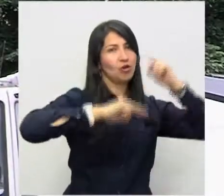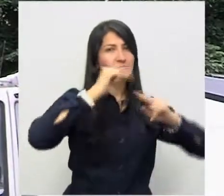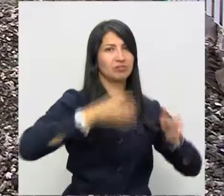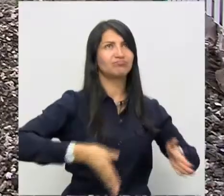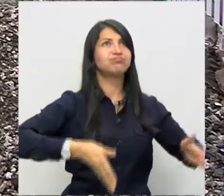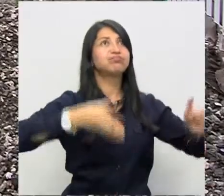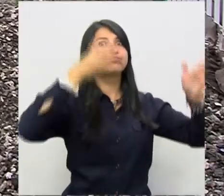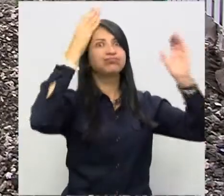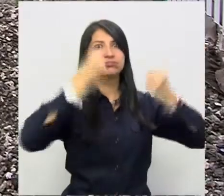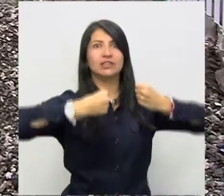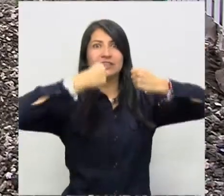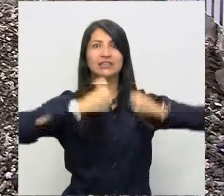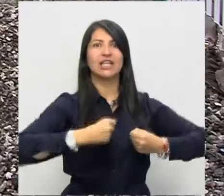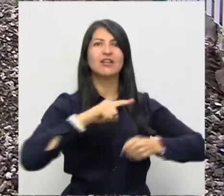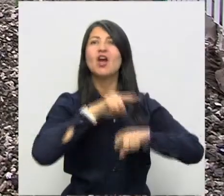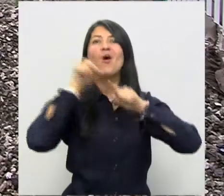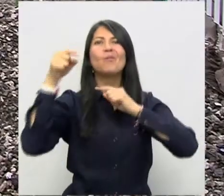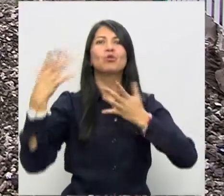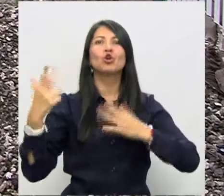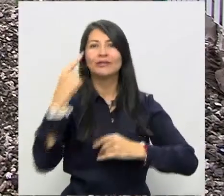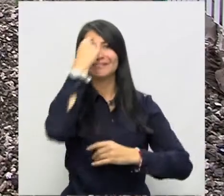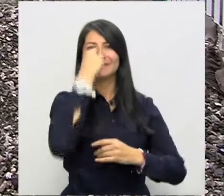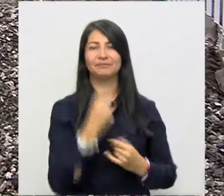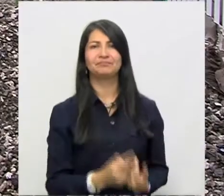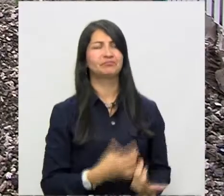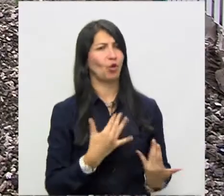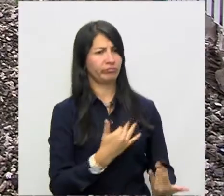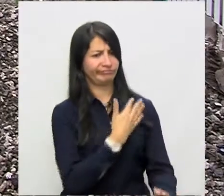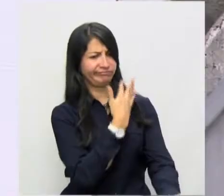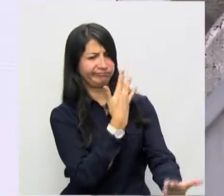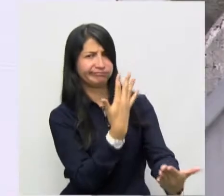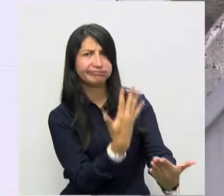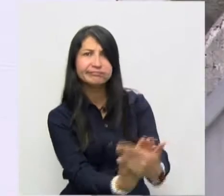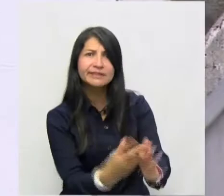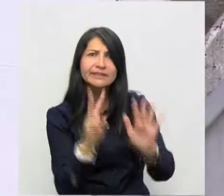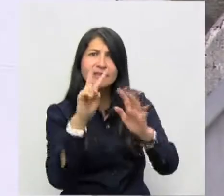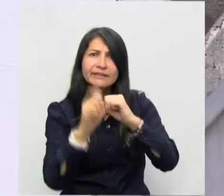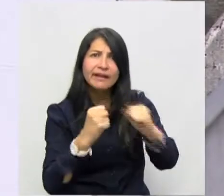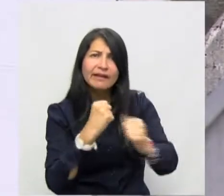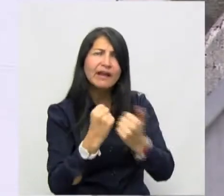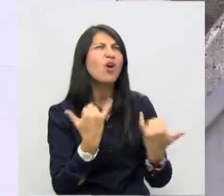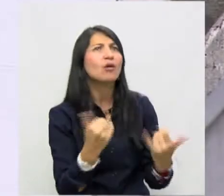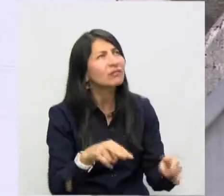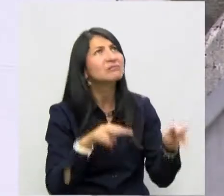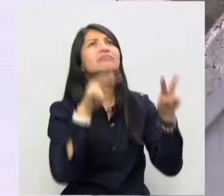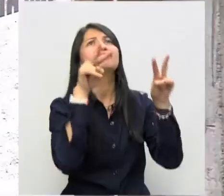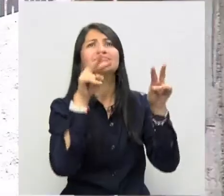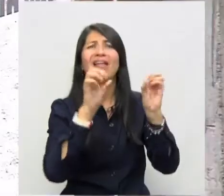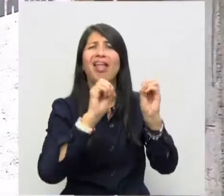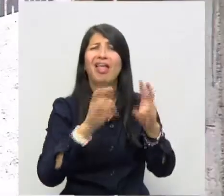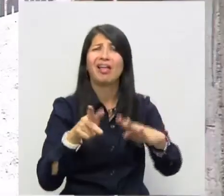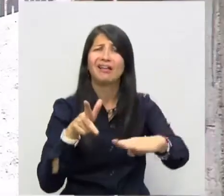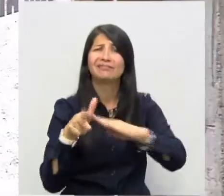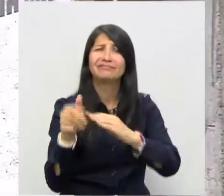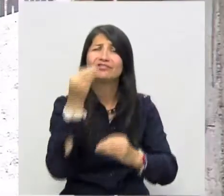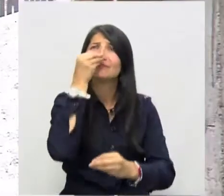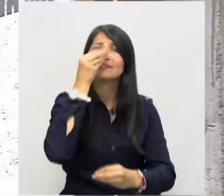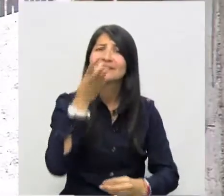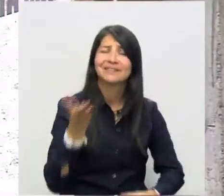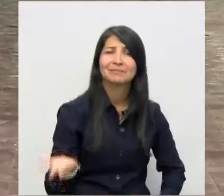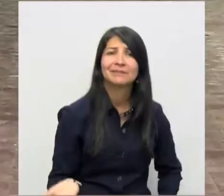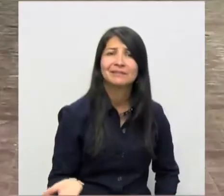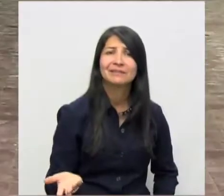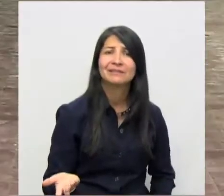una nueva e imponente sede en Santa Marta. Pero hoy, siete años después, así luce la obra, totalmente abandonada e